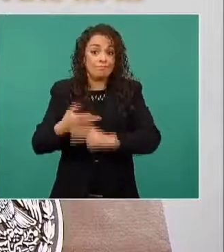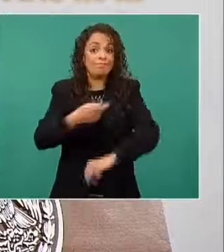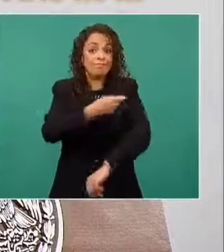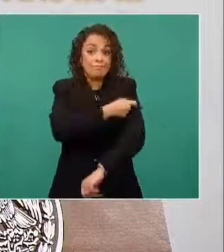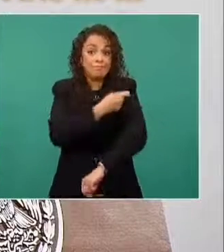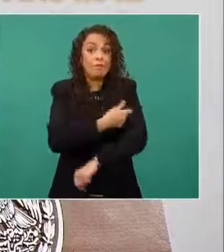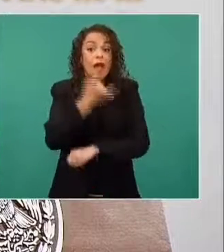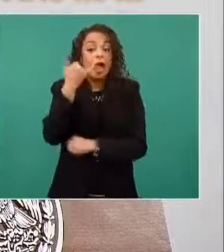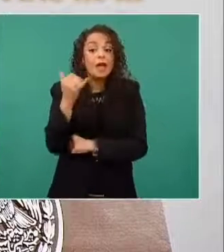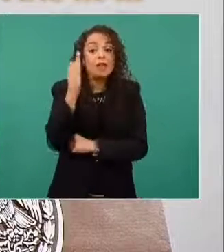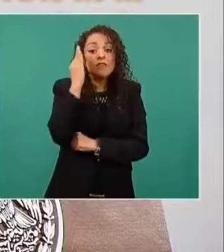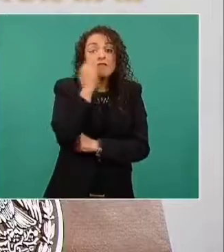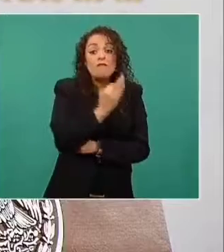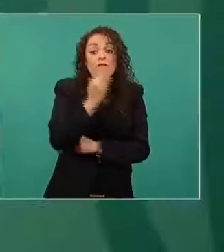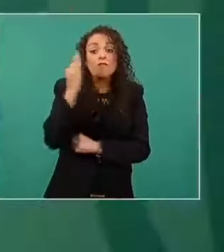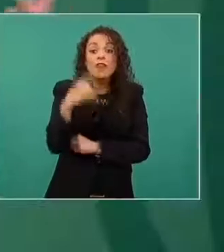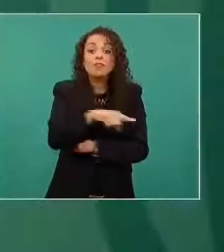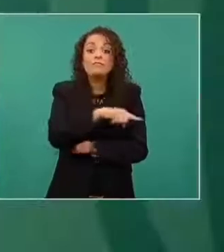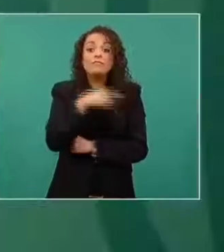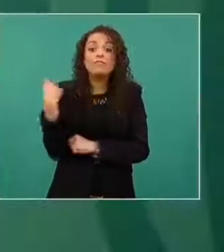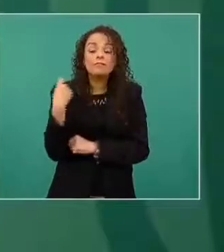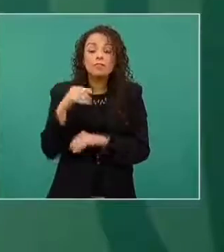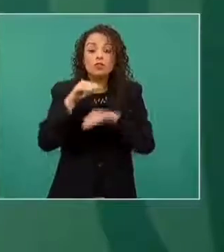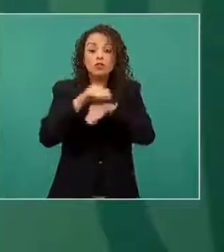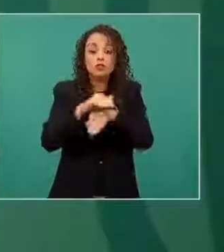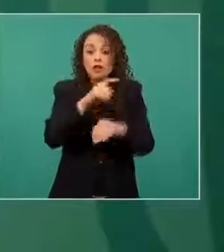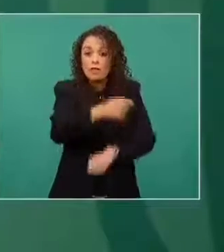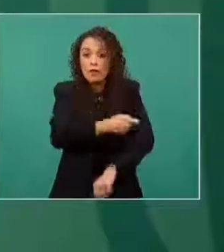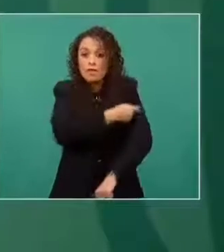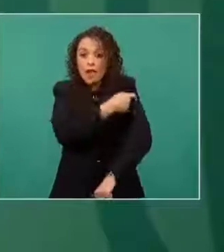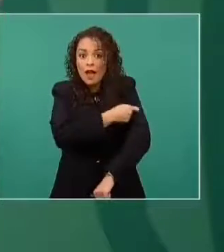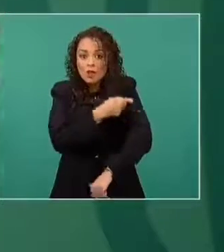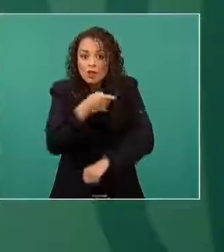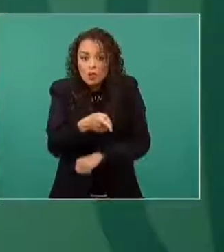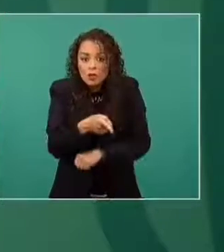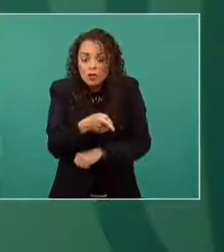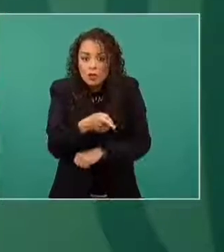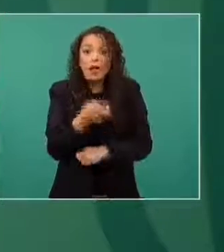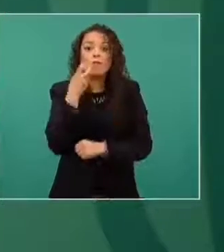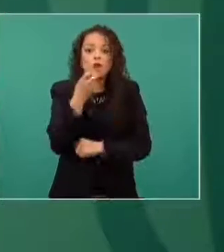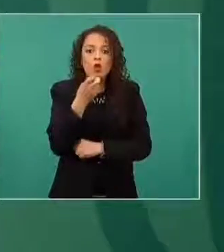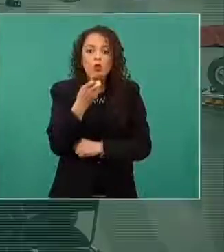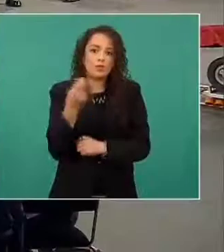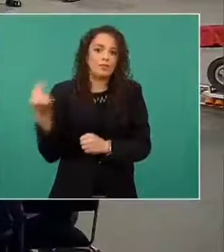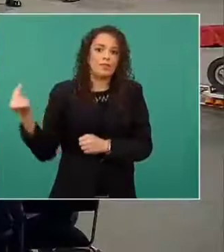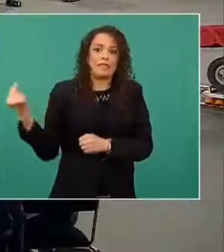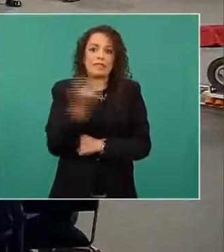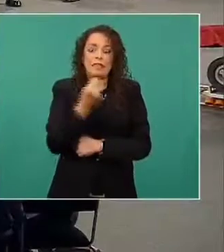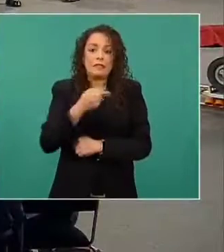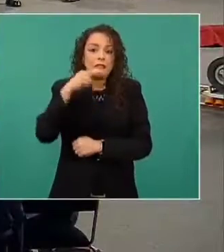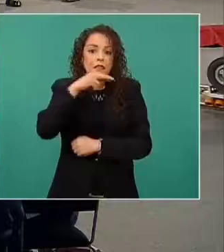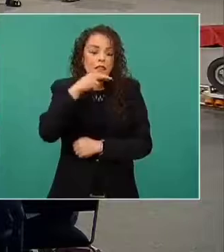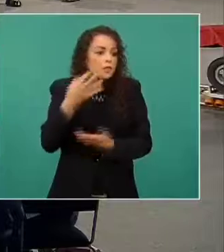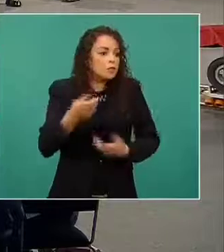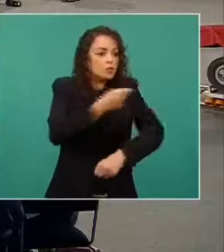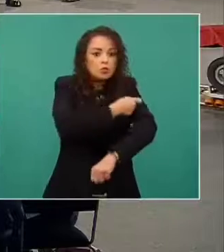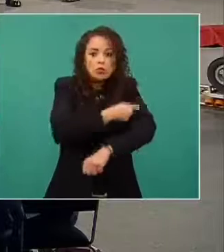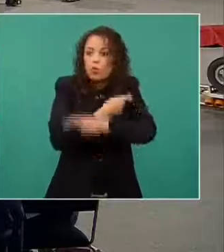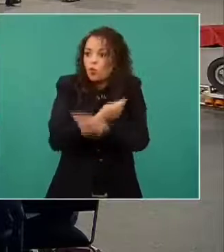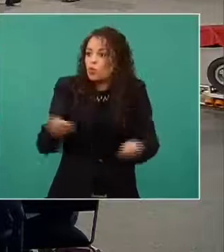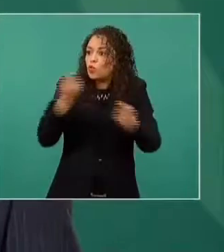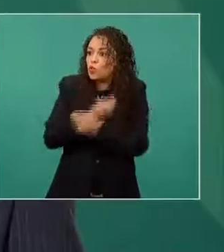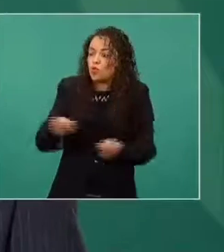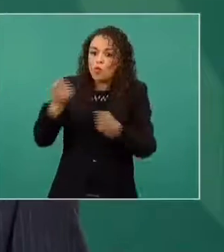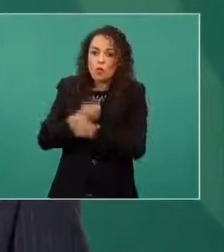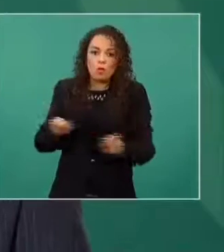de las vacunas y les urge aplicarlas, les urge sacarlas. En algunos casos han tomado la decisión, yo